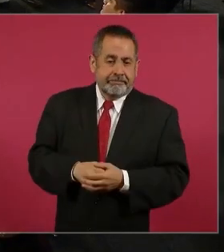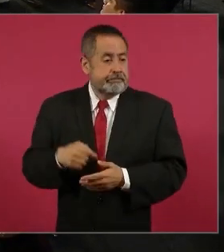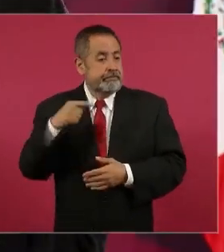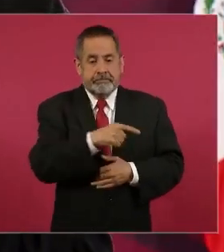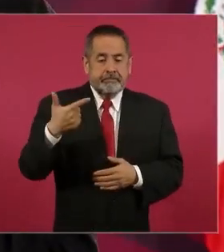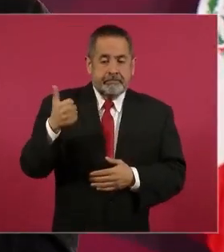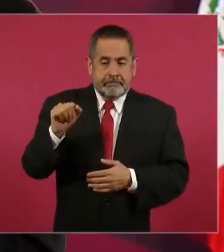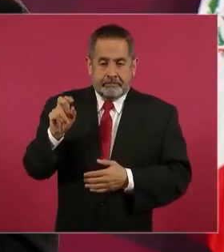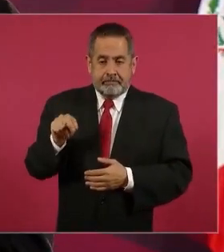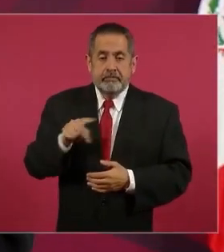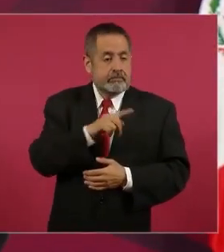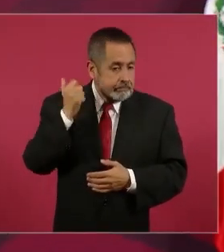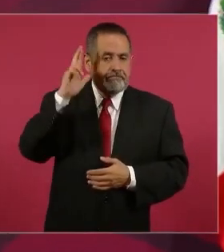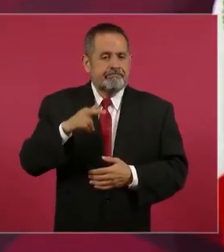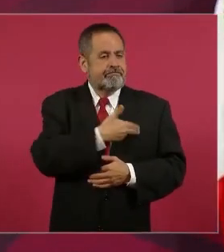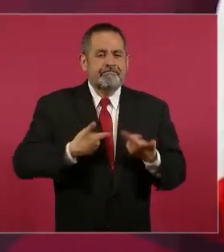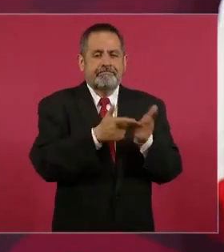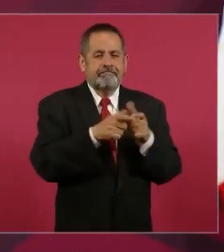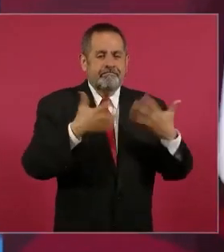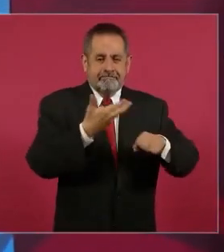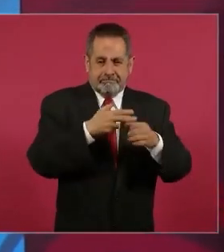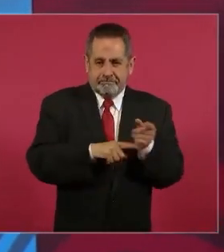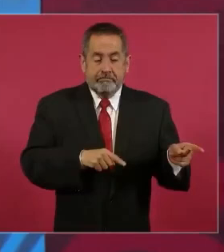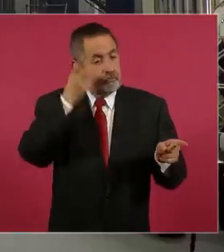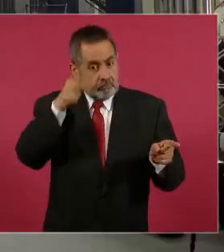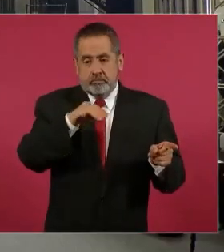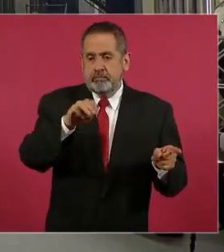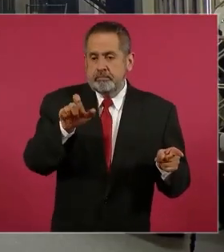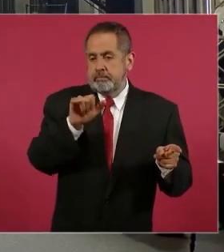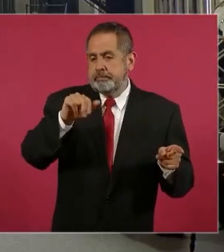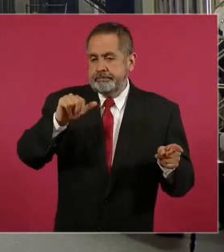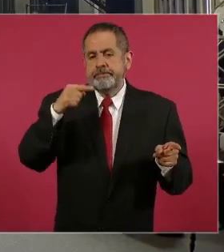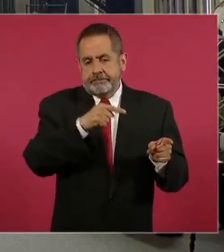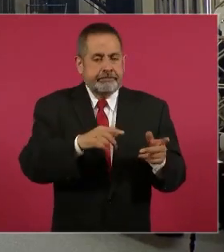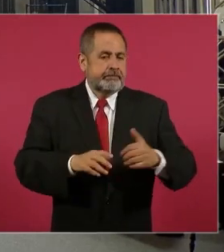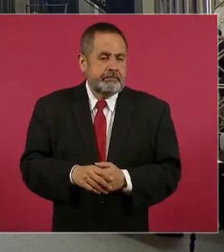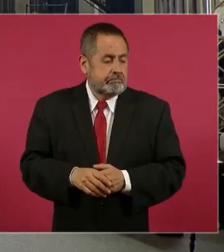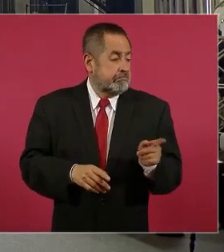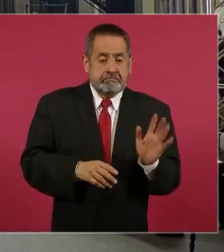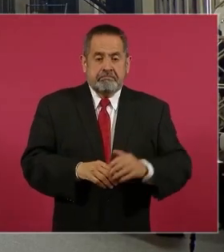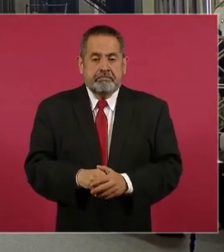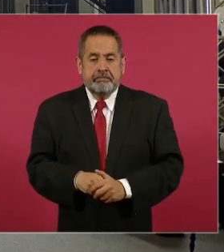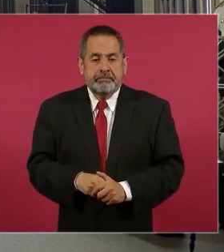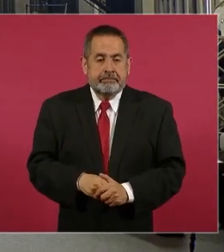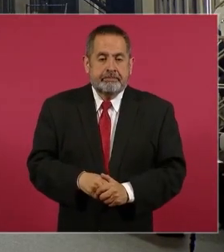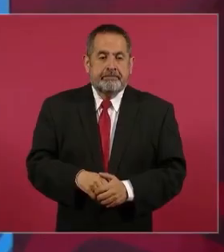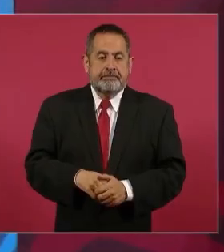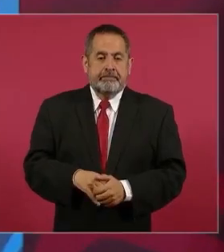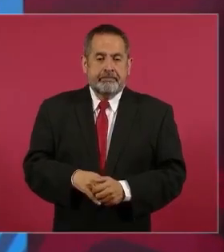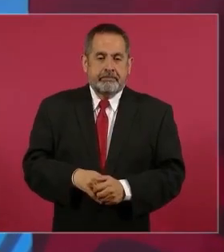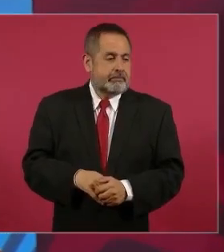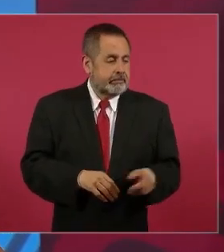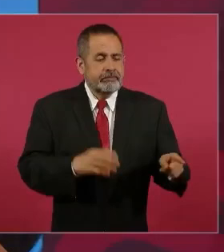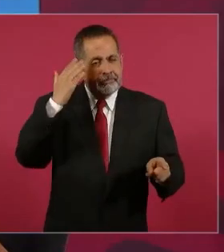Gastón era el presidente le estoy hablando ya dueño de Mexicana pues se le hizo fácil si le